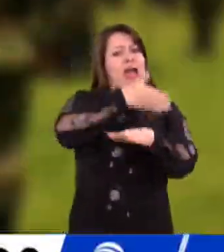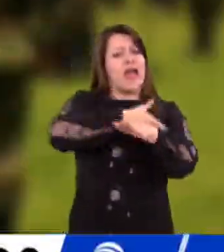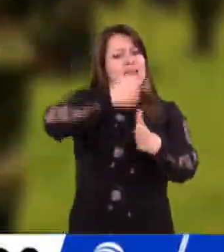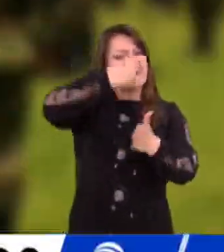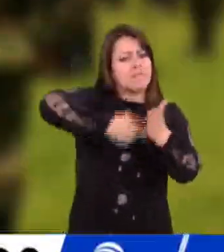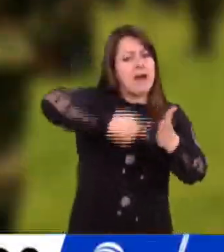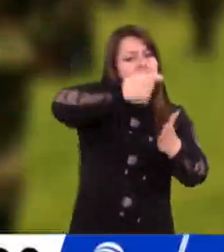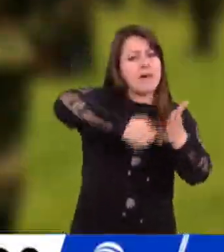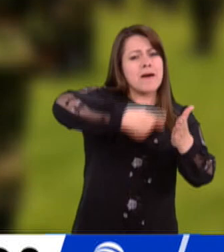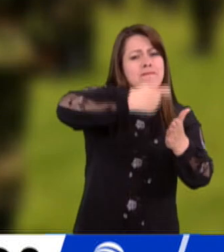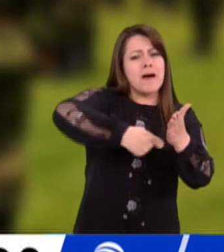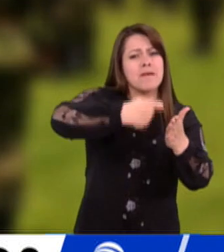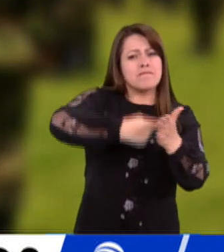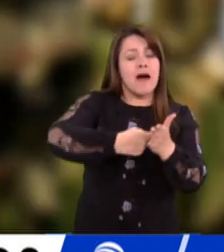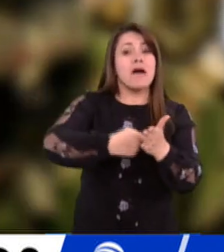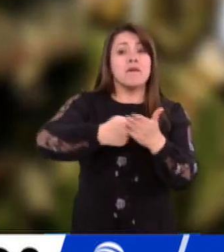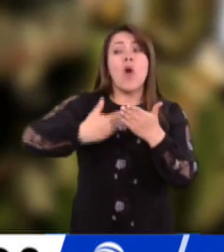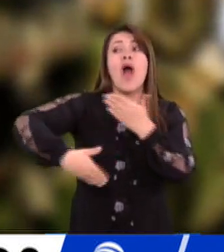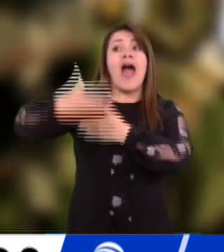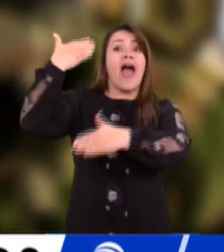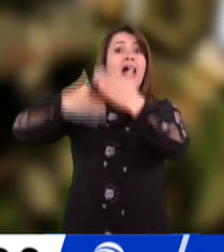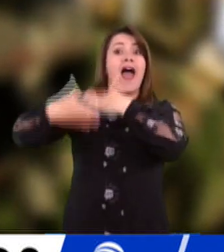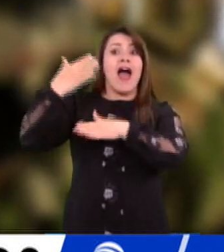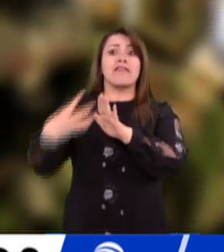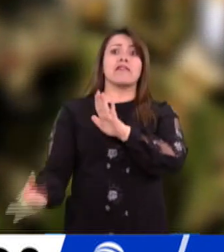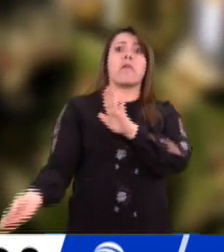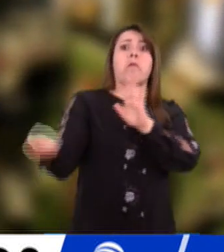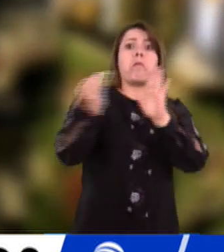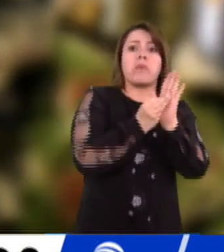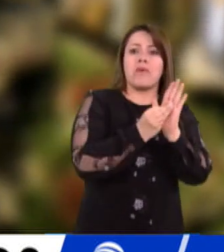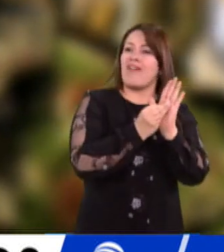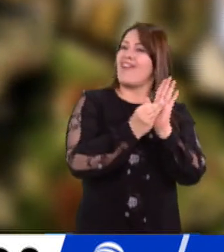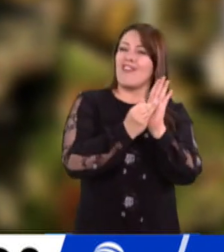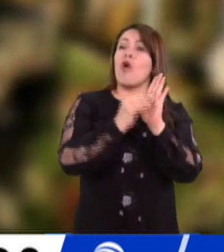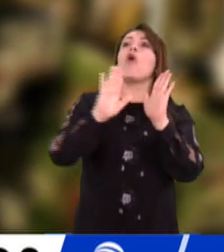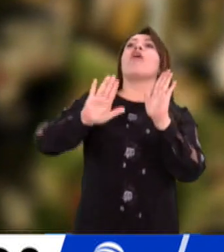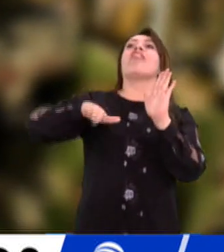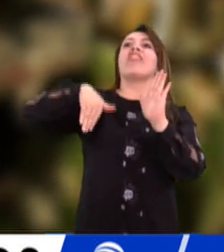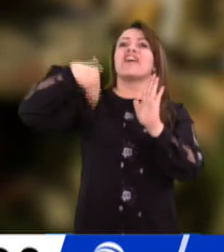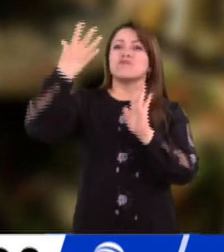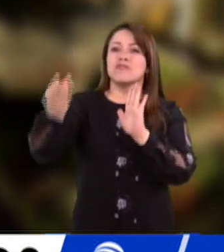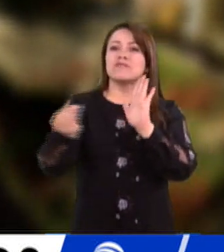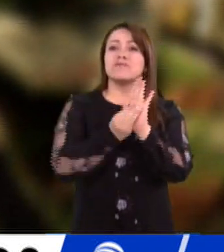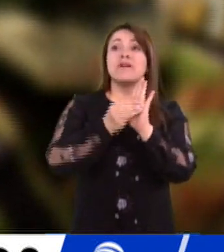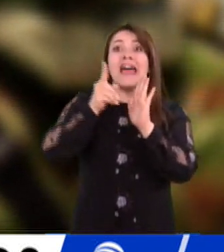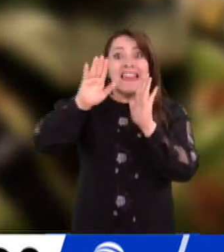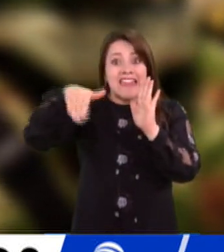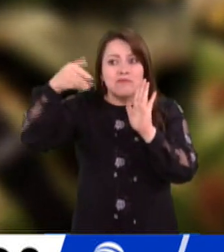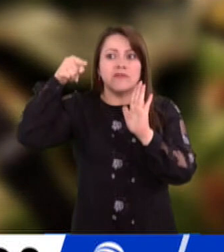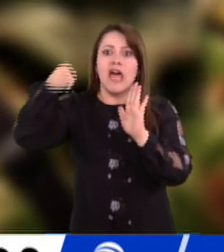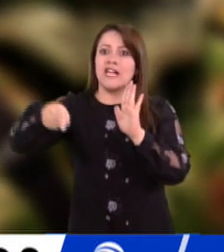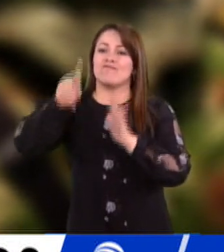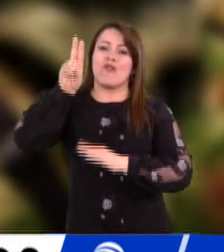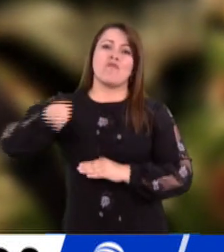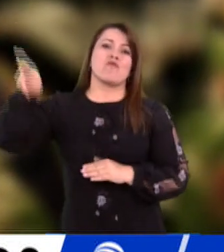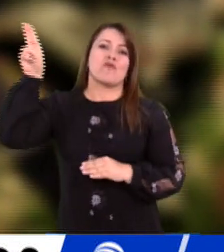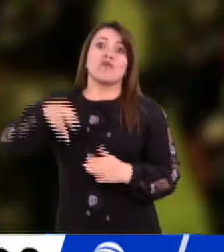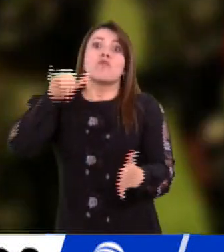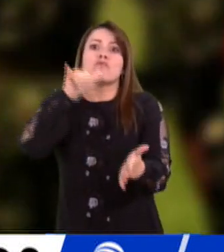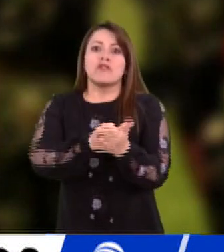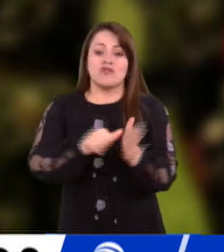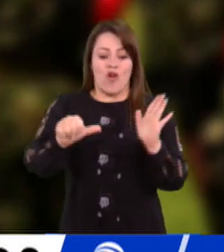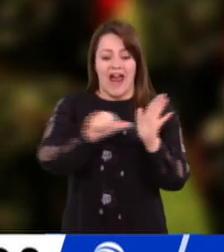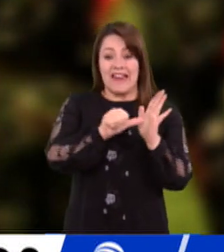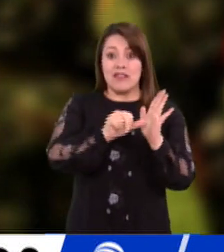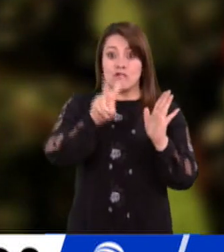apenas en plenaria, no fue introducido desde el primer debate ni en comisión de Senado ni de Cámara de Representantes, sino